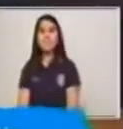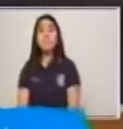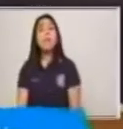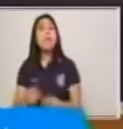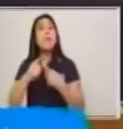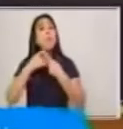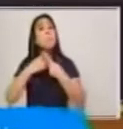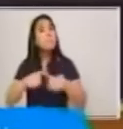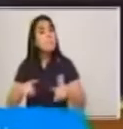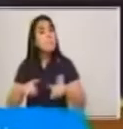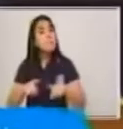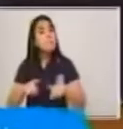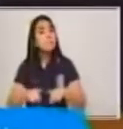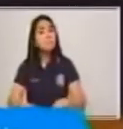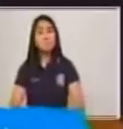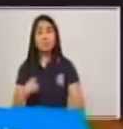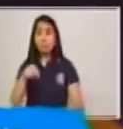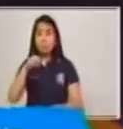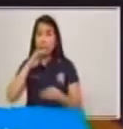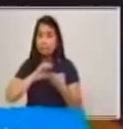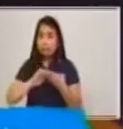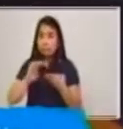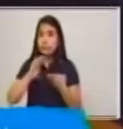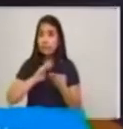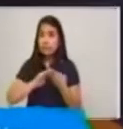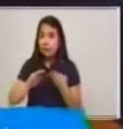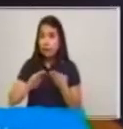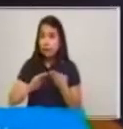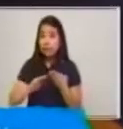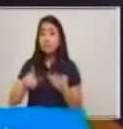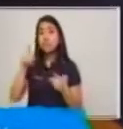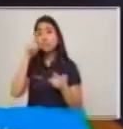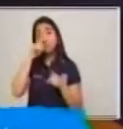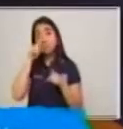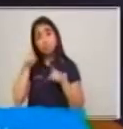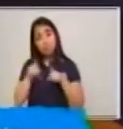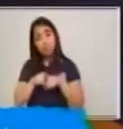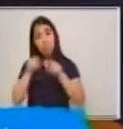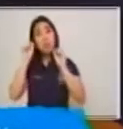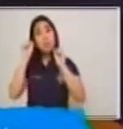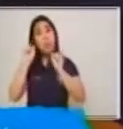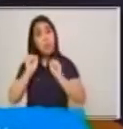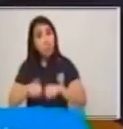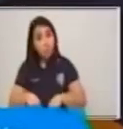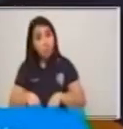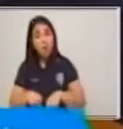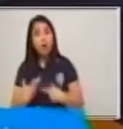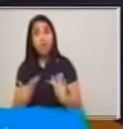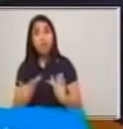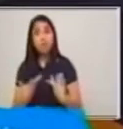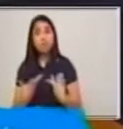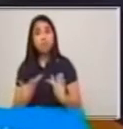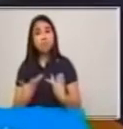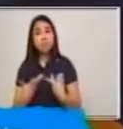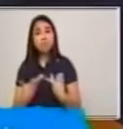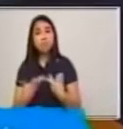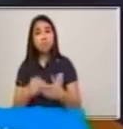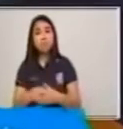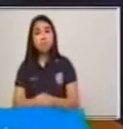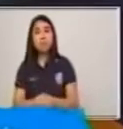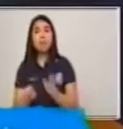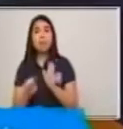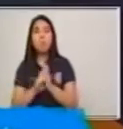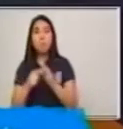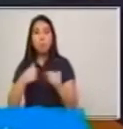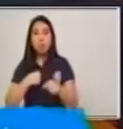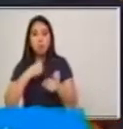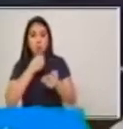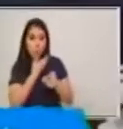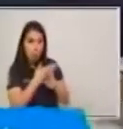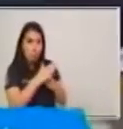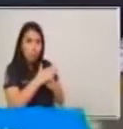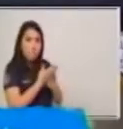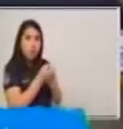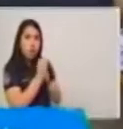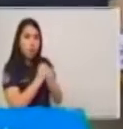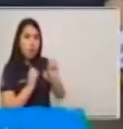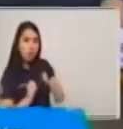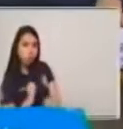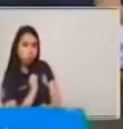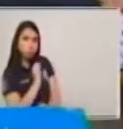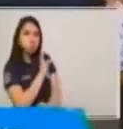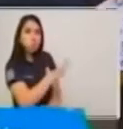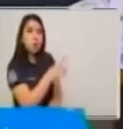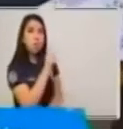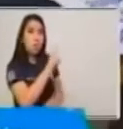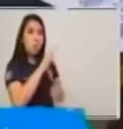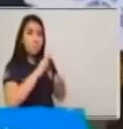mensaje también se transmite por medio de códigos. Y vamos a aprender